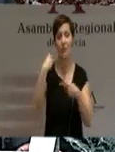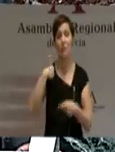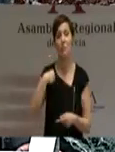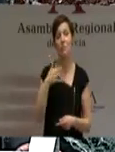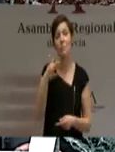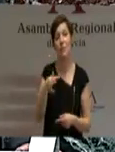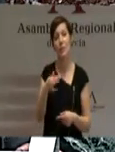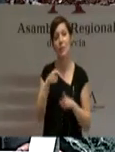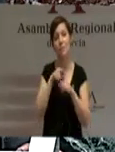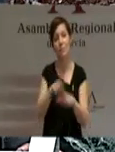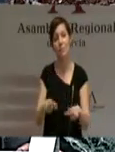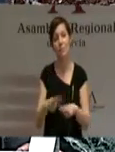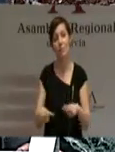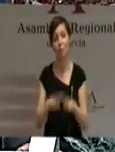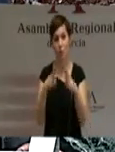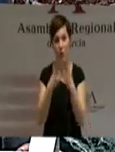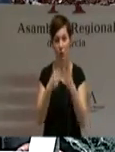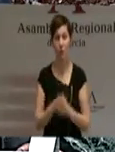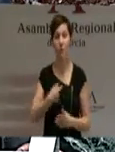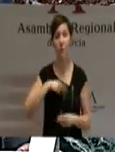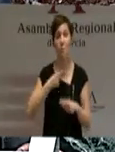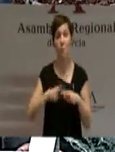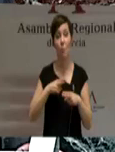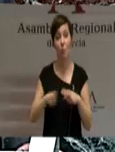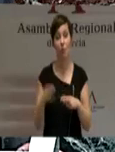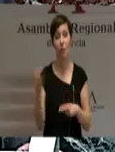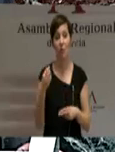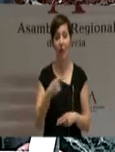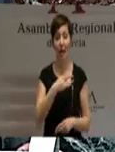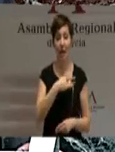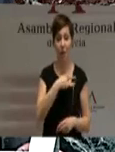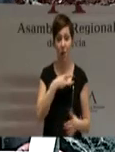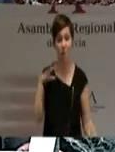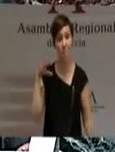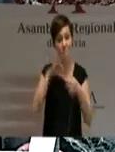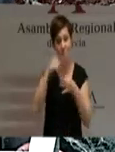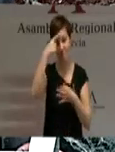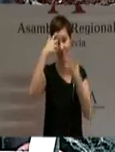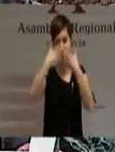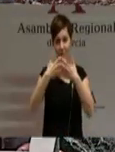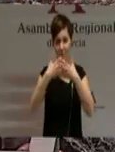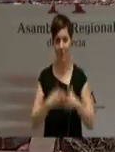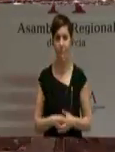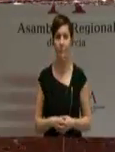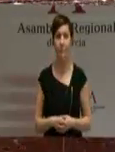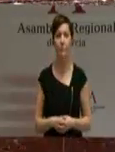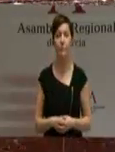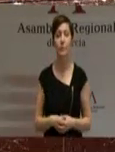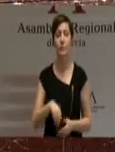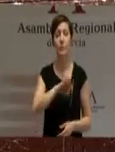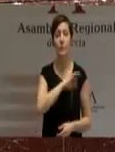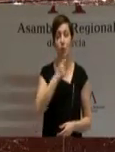recuerde que el político debería tener siempre el corazón en la cabeza. Señor presidente, señorías,